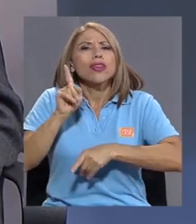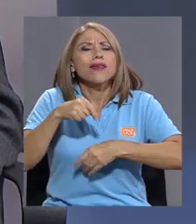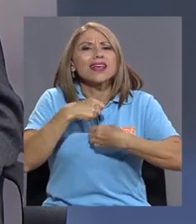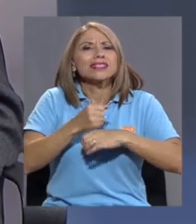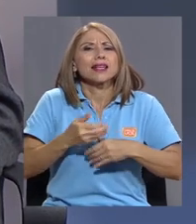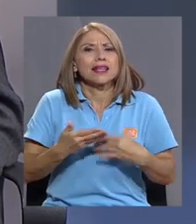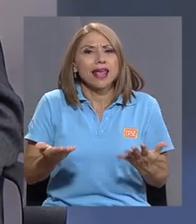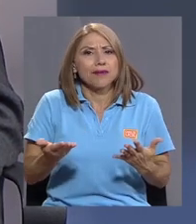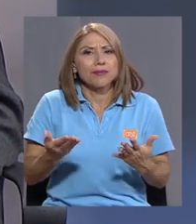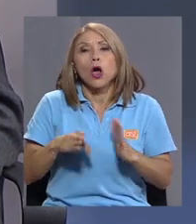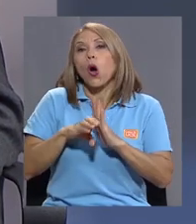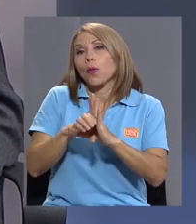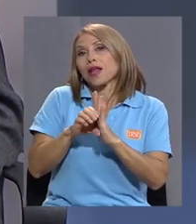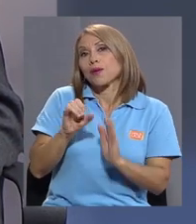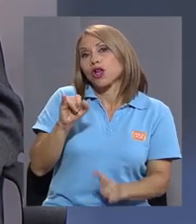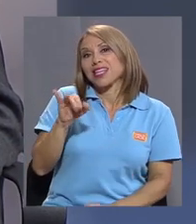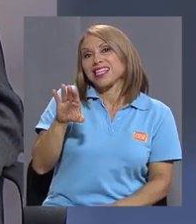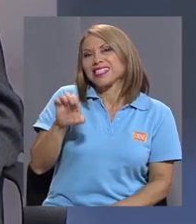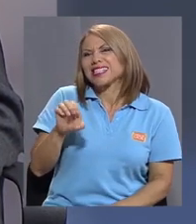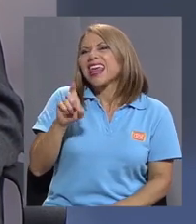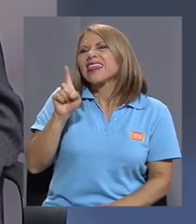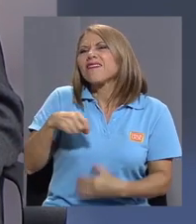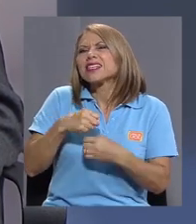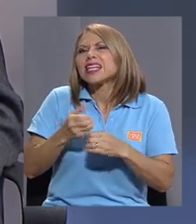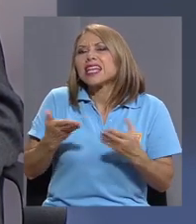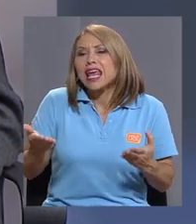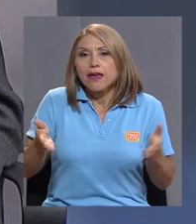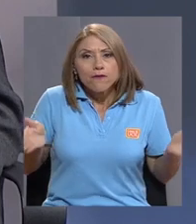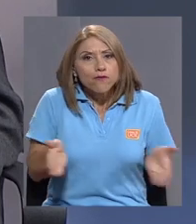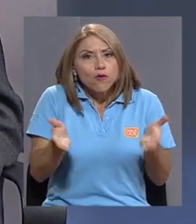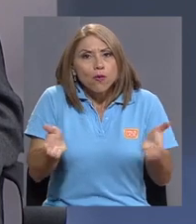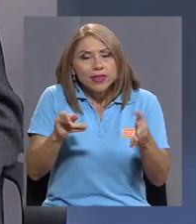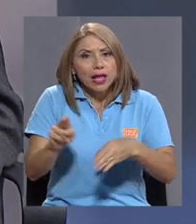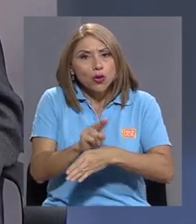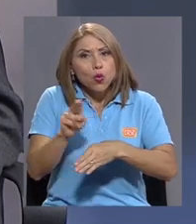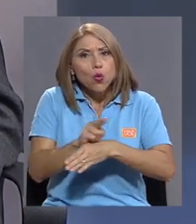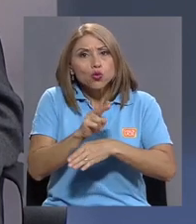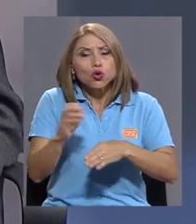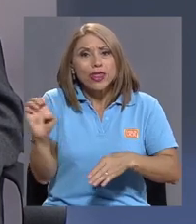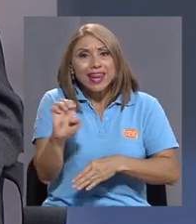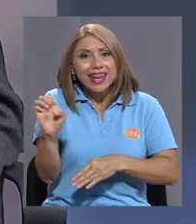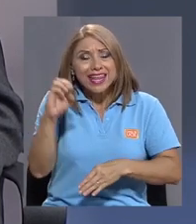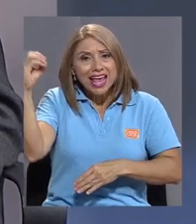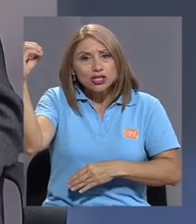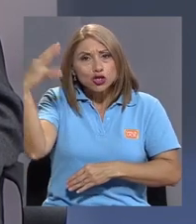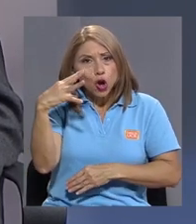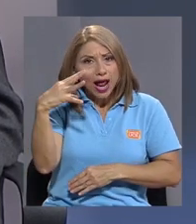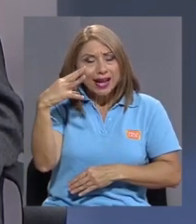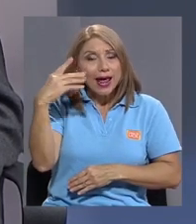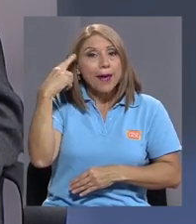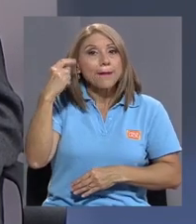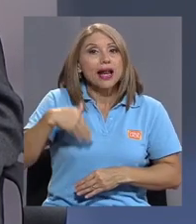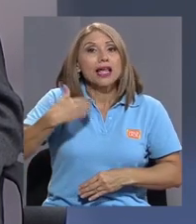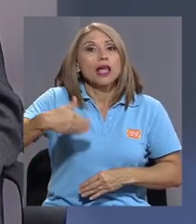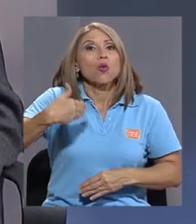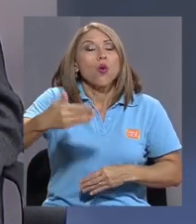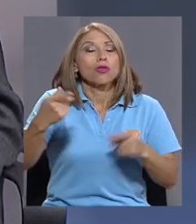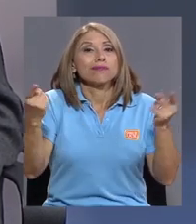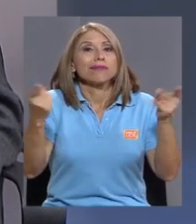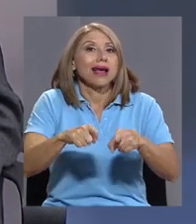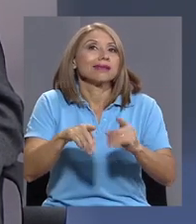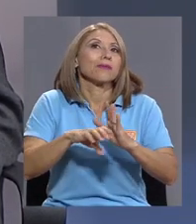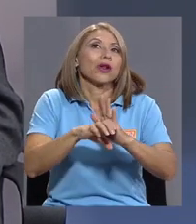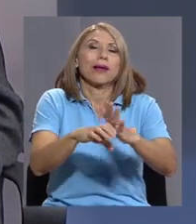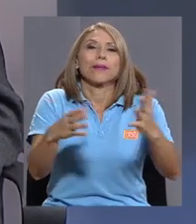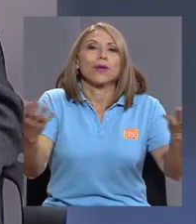acciones inmediatas del ICE, fomentar el uso de energía solar para que cuando vengan estas caídas de, digámosle,